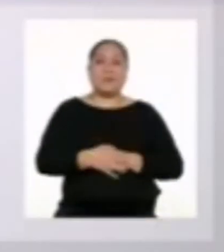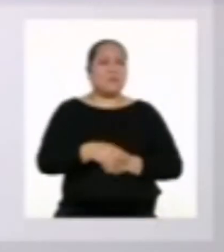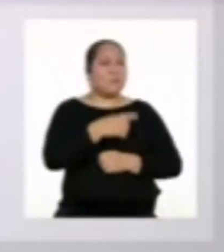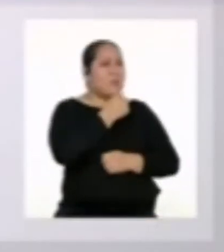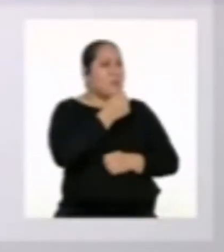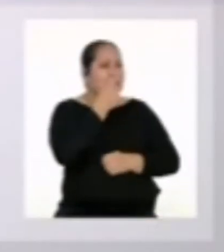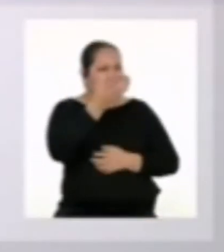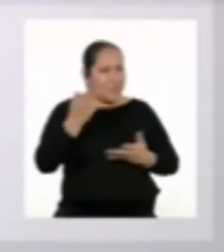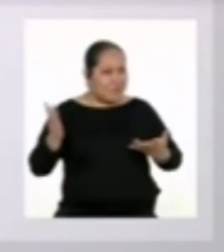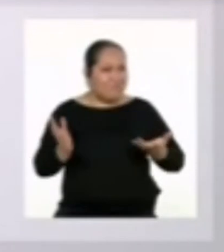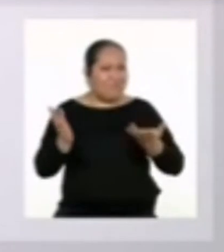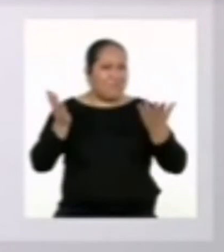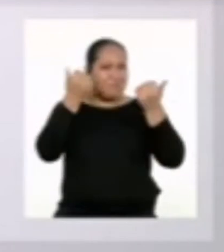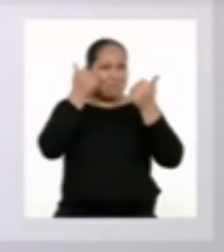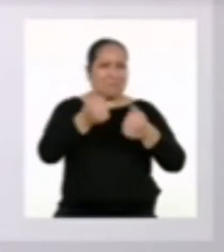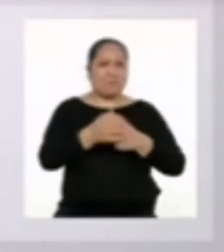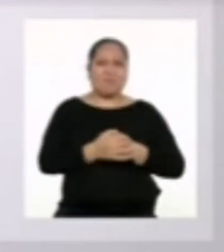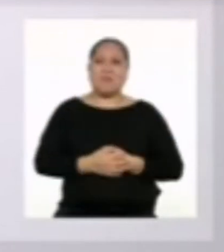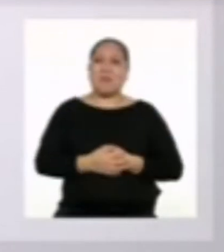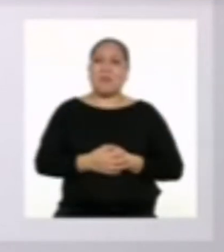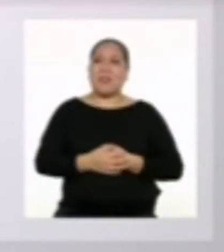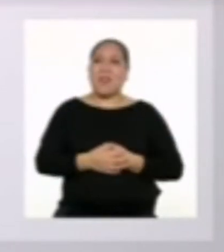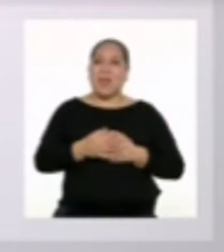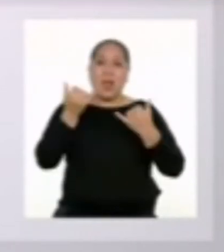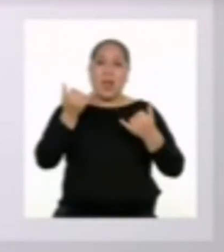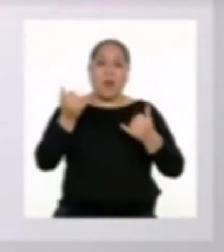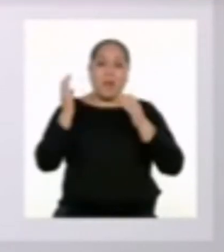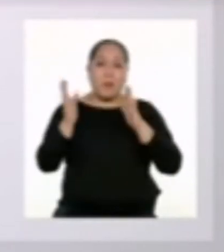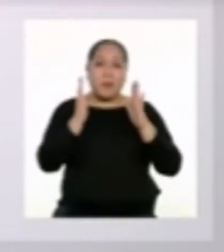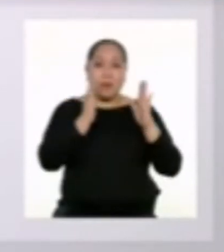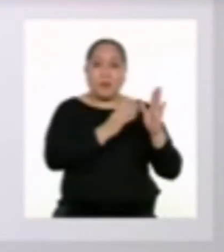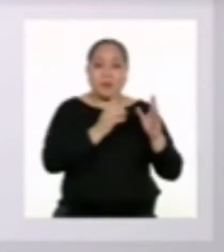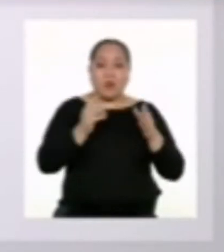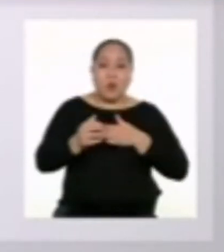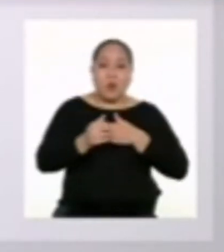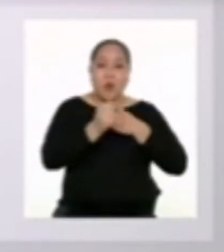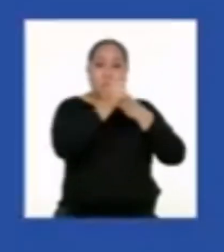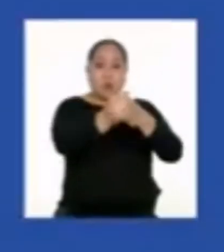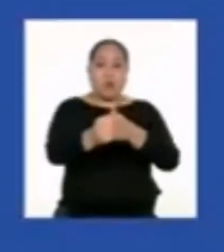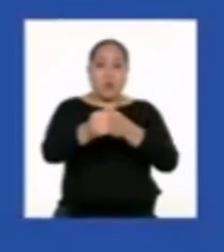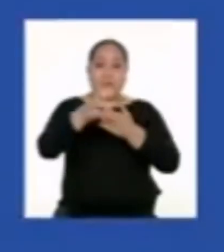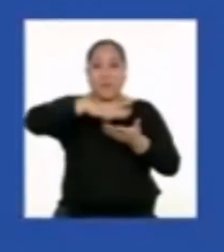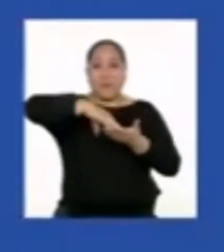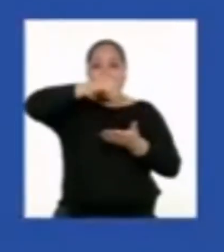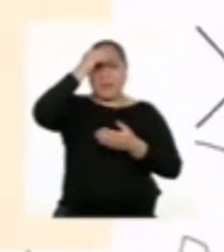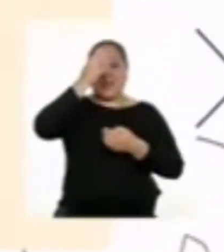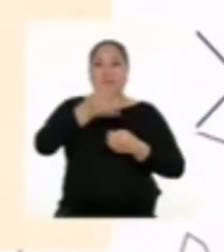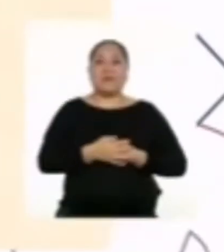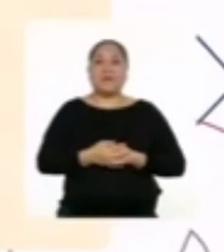Me encanta ese ánimo, Yaremis. Entonces, organizamos nuestra ruta de aprendizaje.